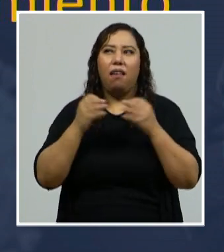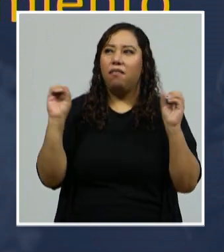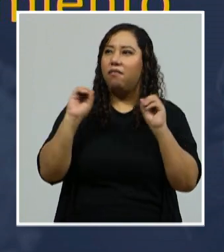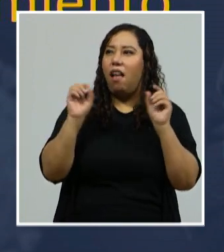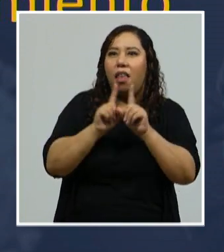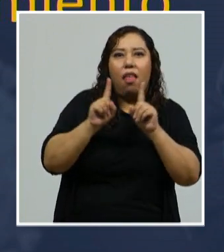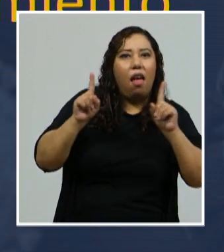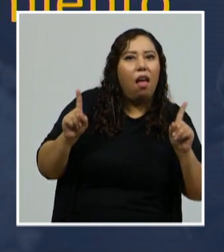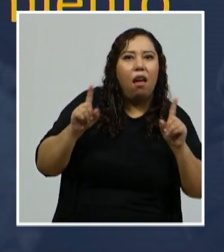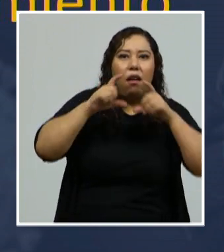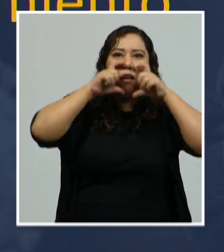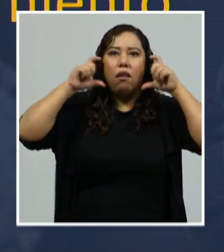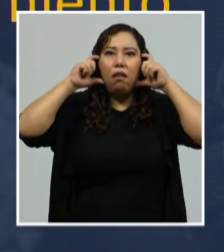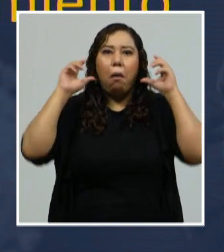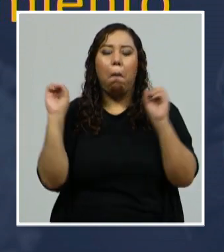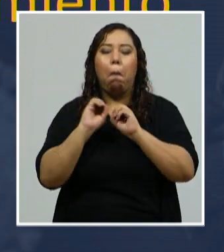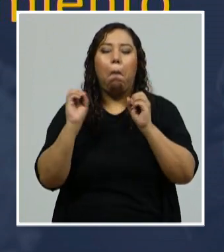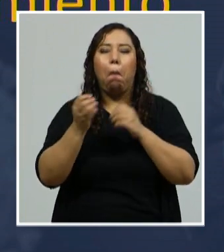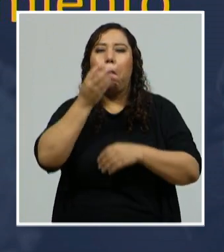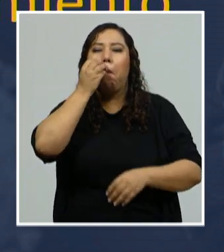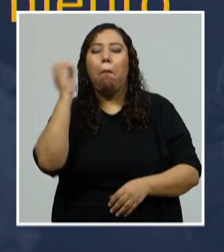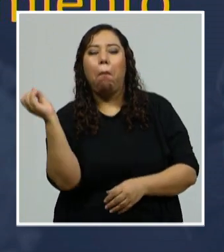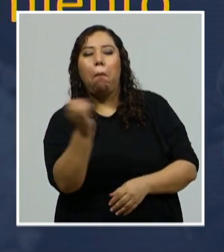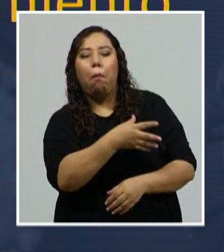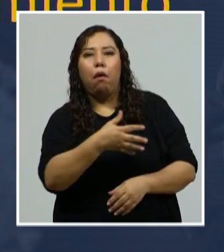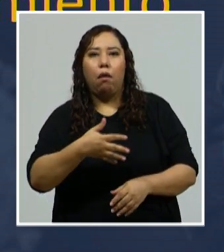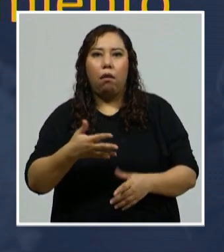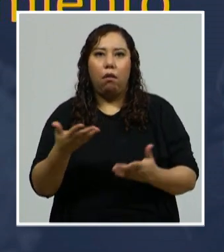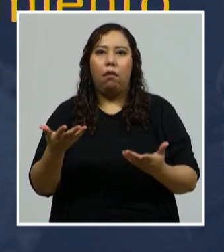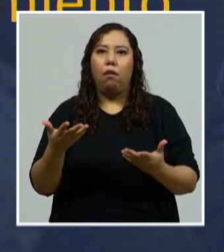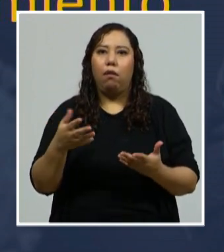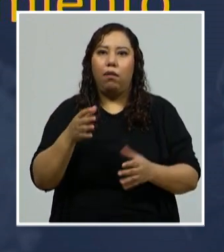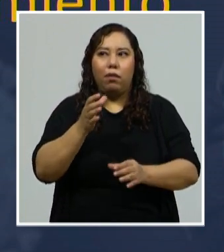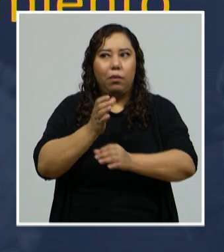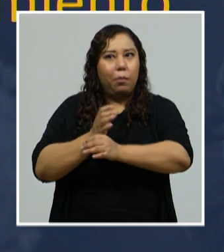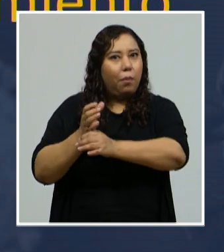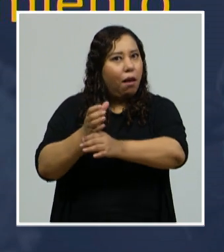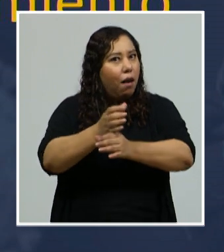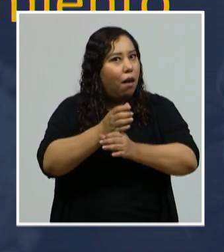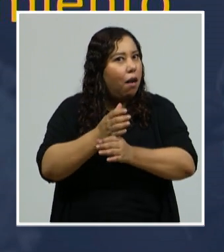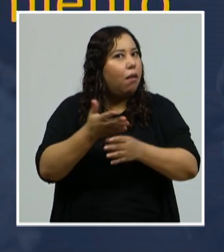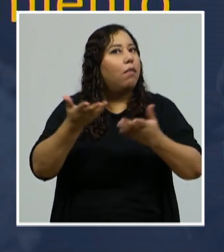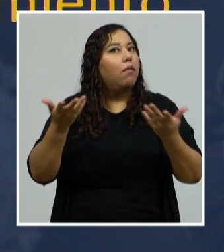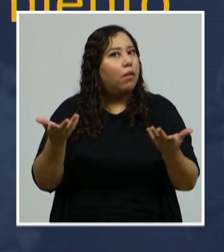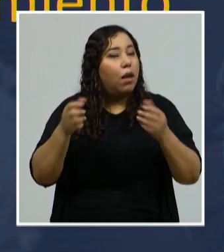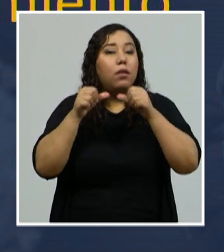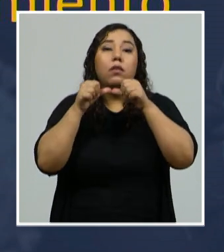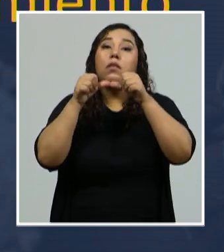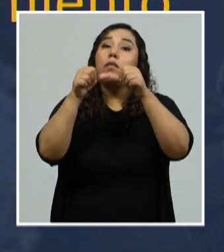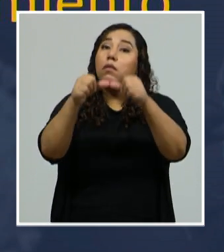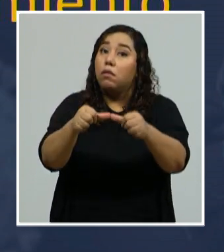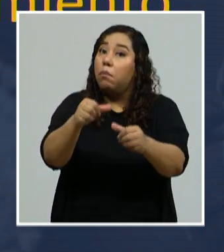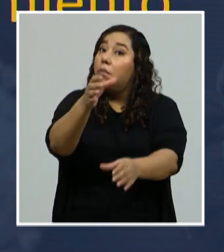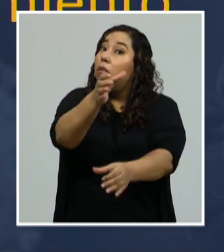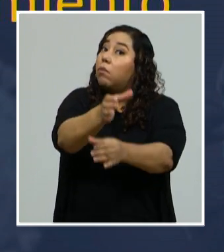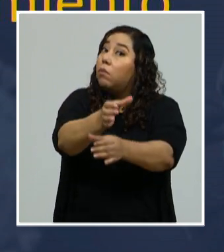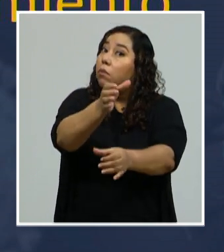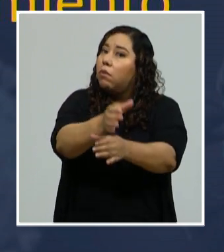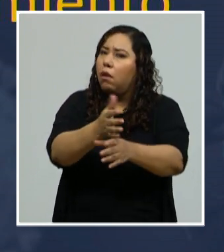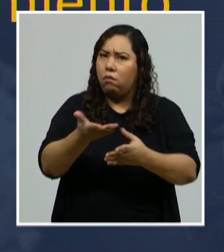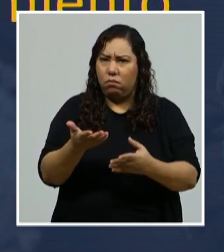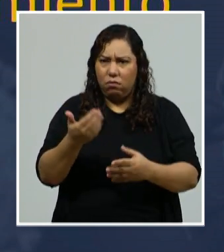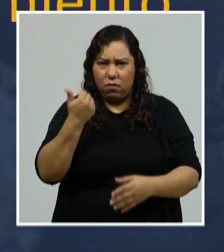físico y no usamos mascarilla. De ninguna manera. Eso todavía es un riesgo. No hemos vencido